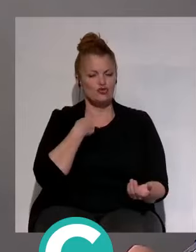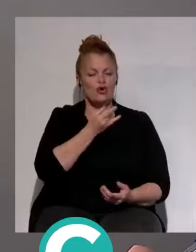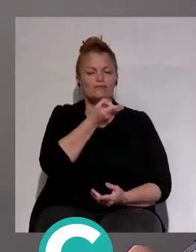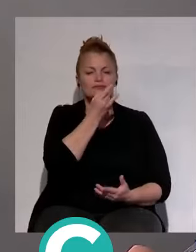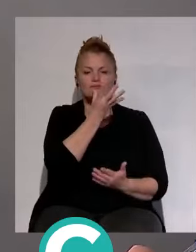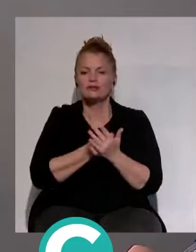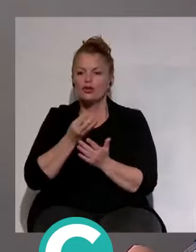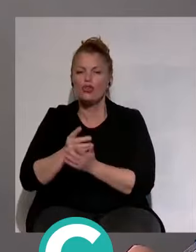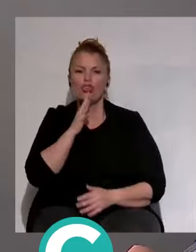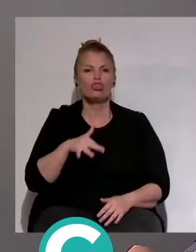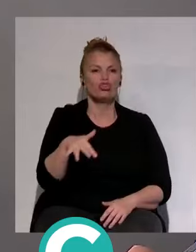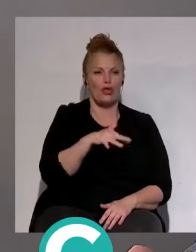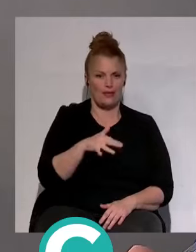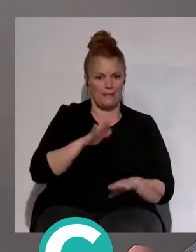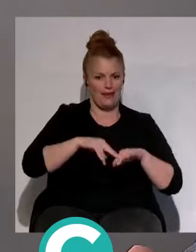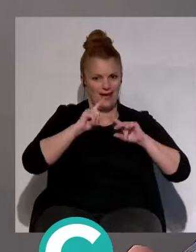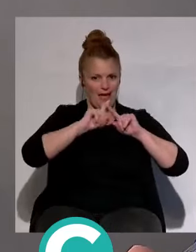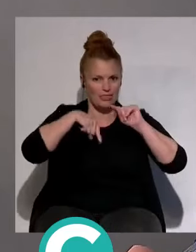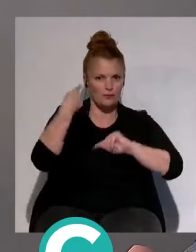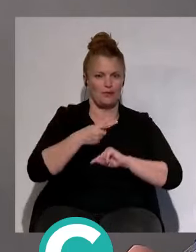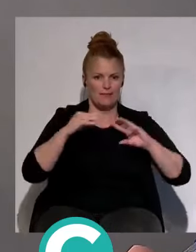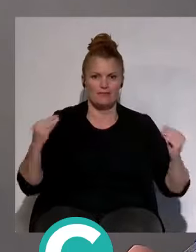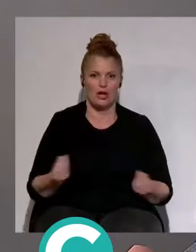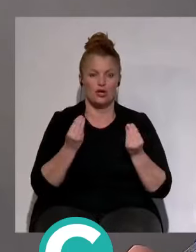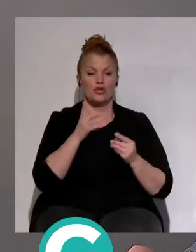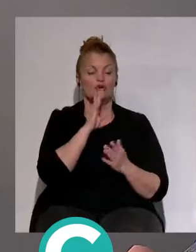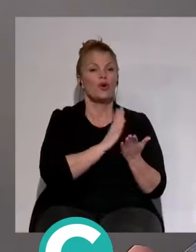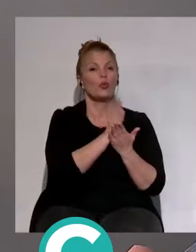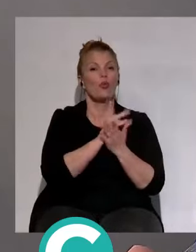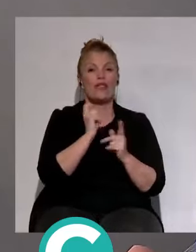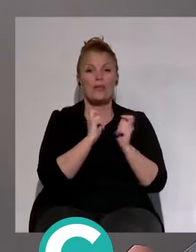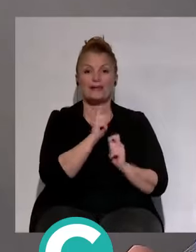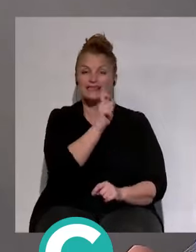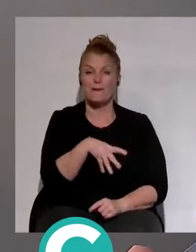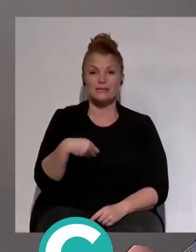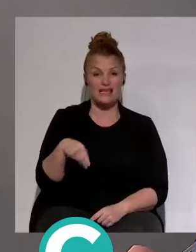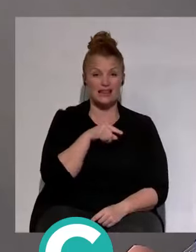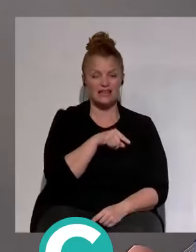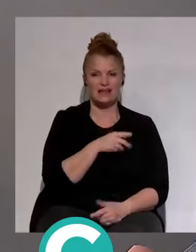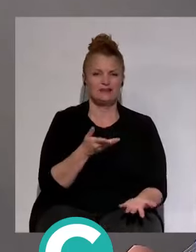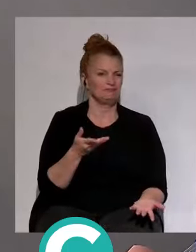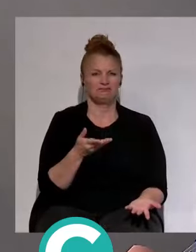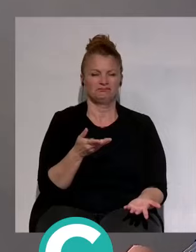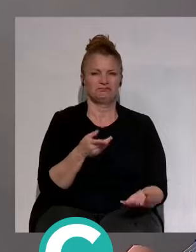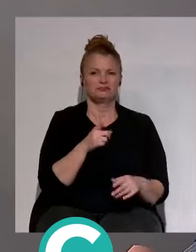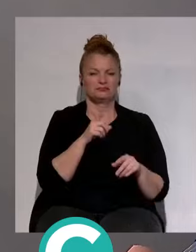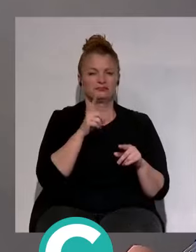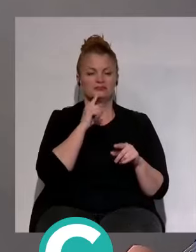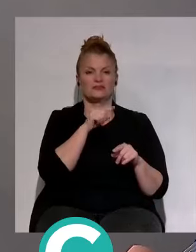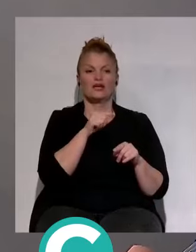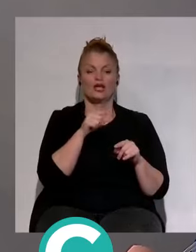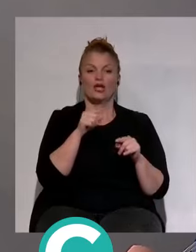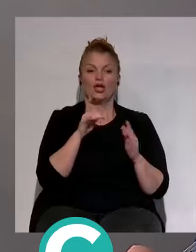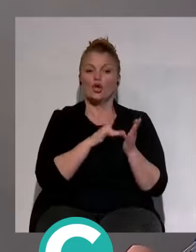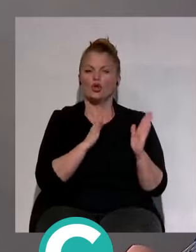esos errores. Yo la rueda de prensa de Vizcaíno me sobró completamente. No era el momento, yo creo que no era el momento después de terminar el partido y el defenso.